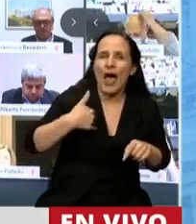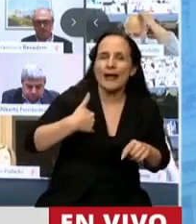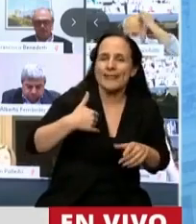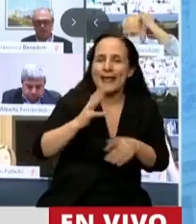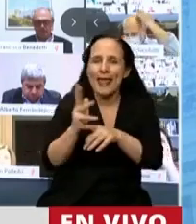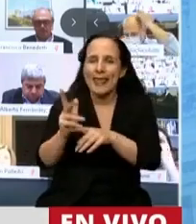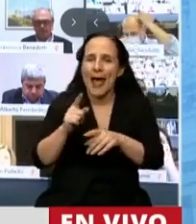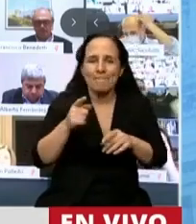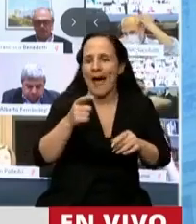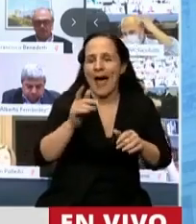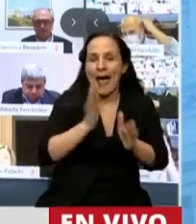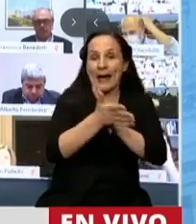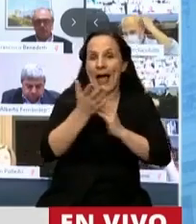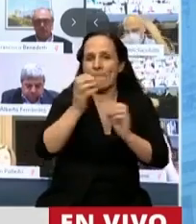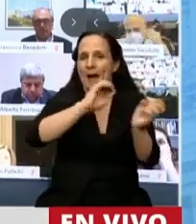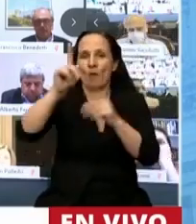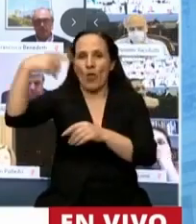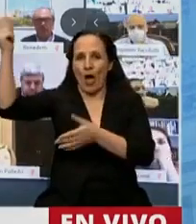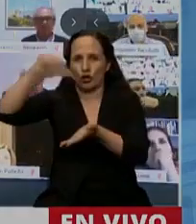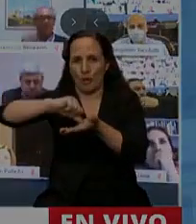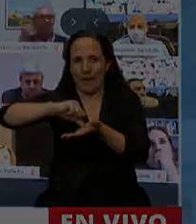supimos conseguir. Gracias, presidente. Gracias, diputado Pastor. Gracias. Gracias.